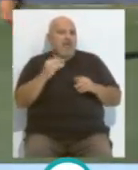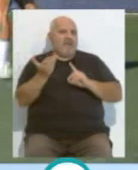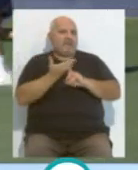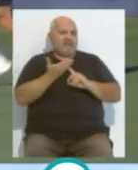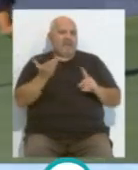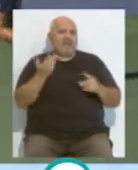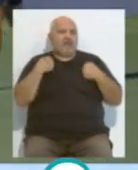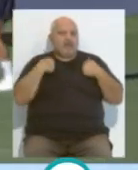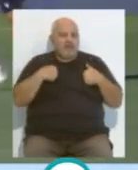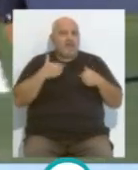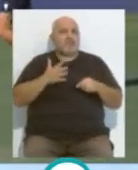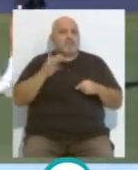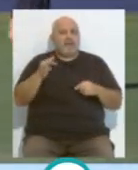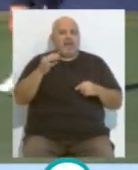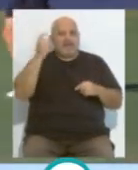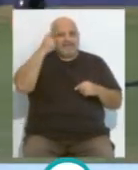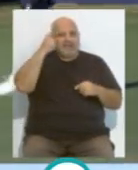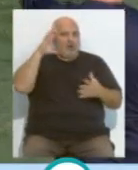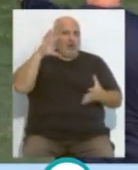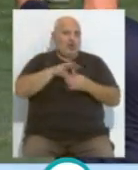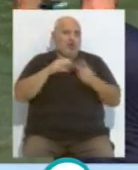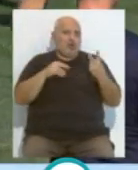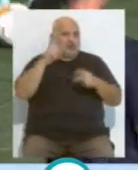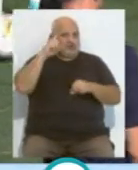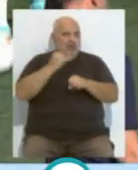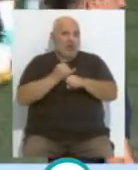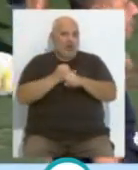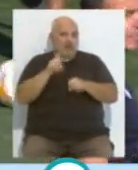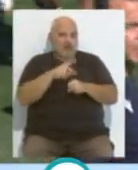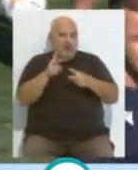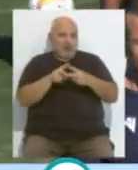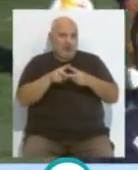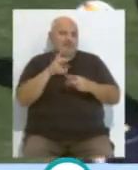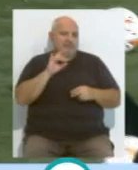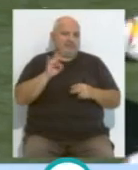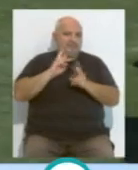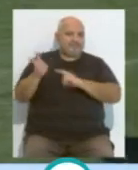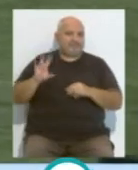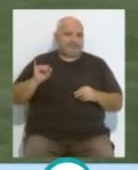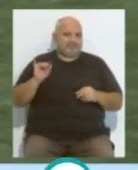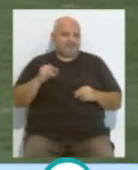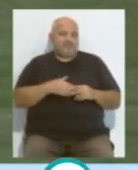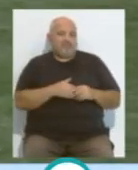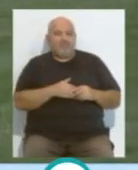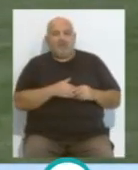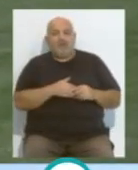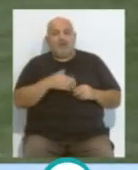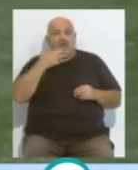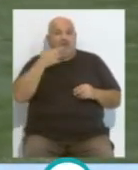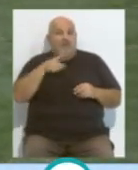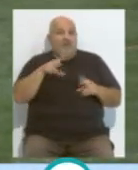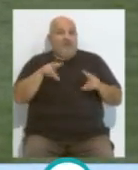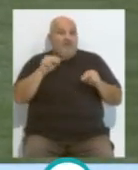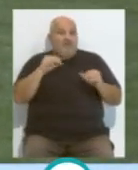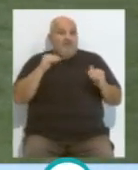el físico y el psíquico o psicológico. Así es, como todo el mundo sabemos, ese